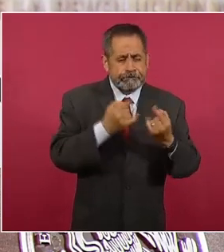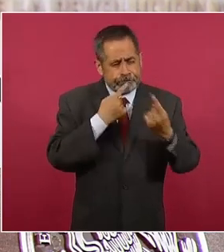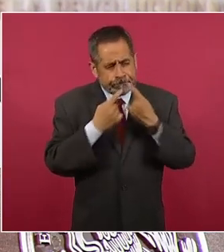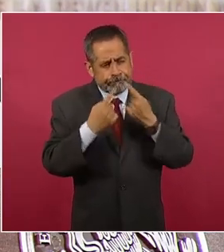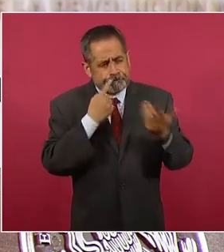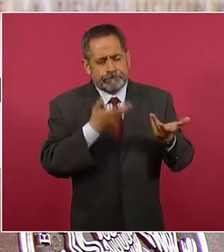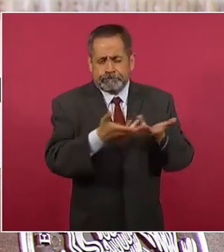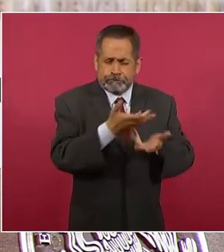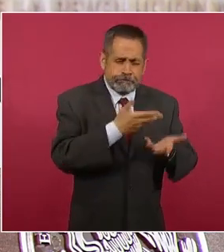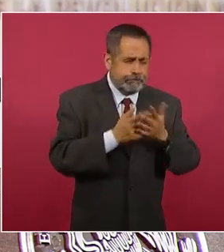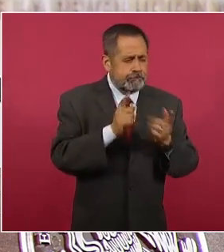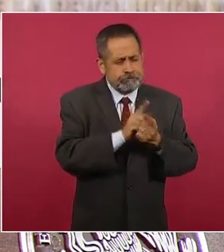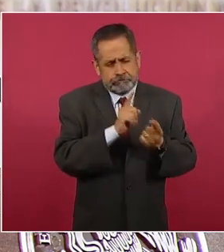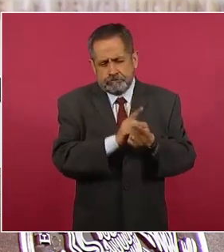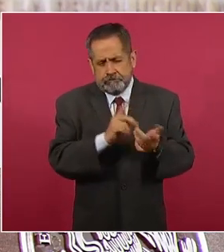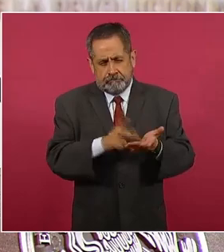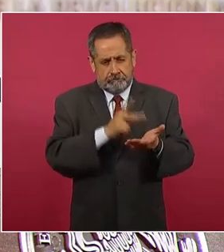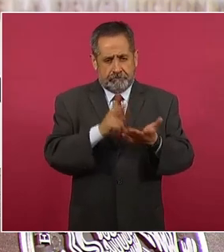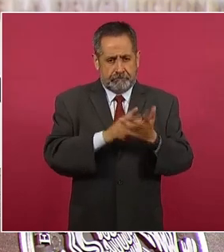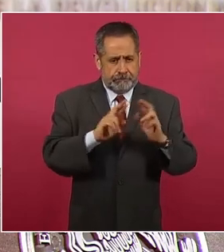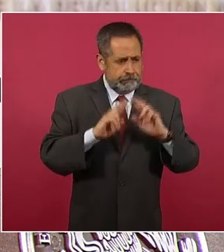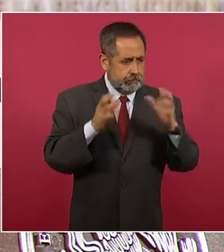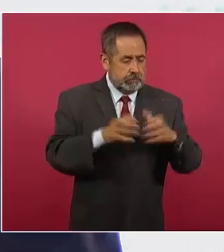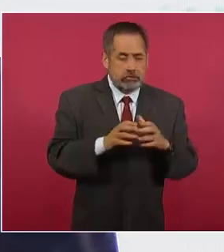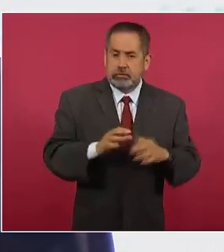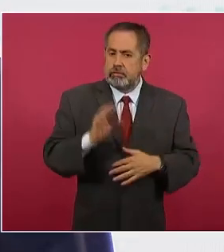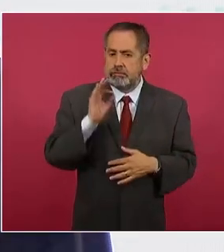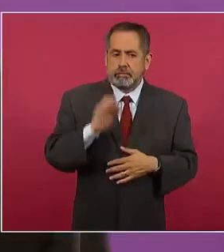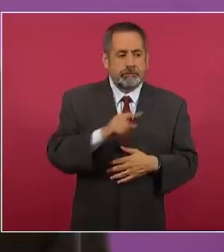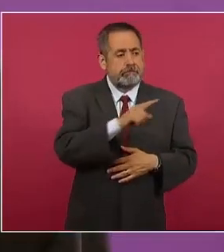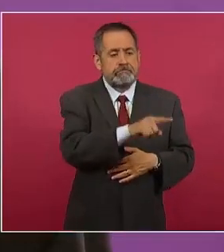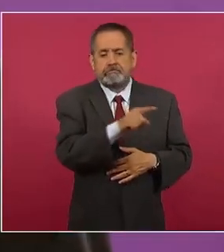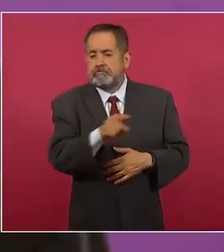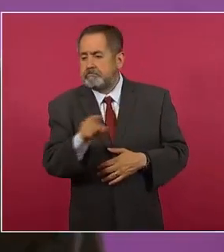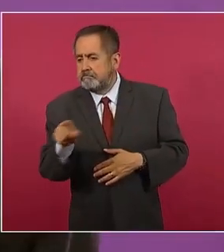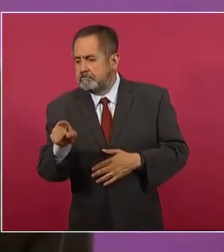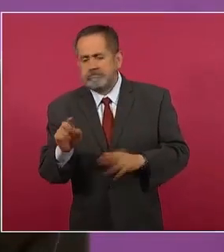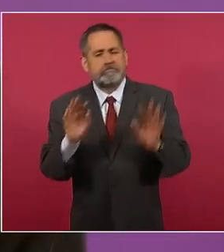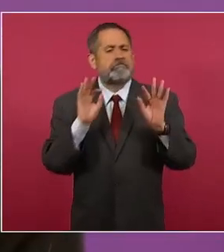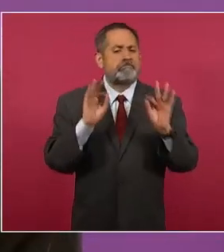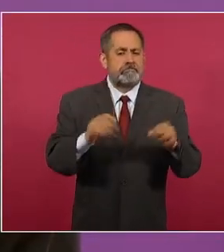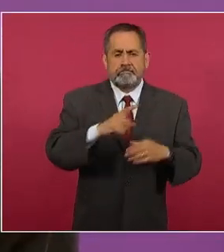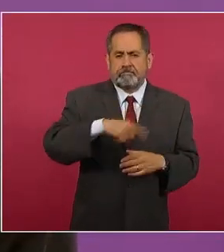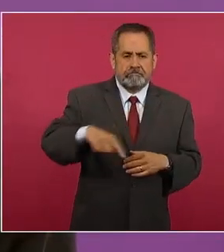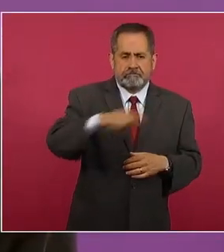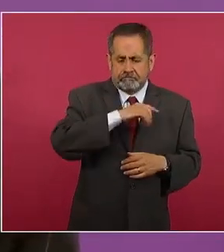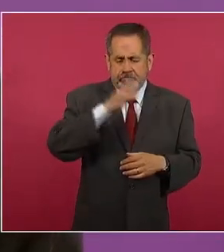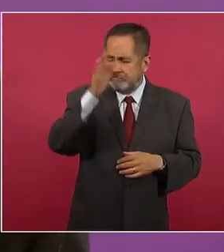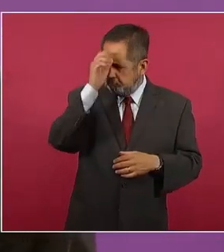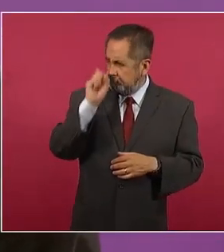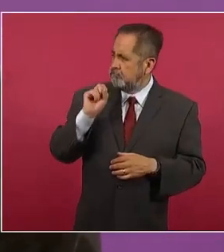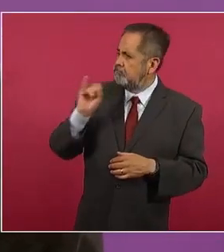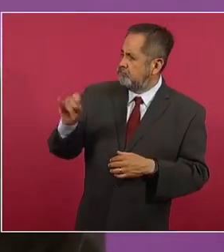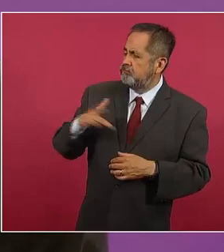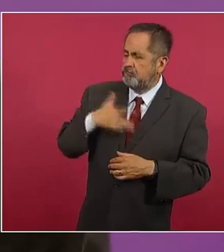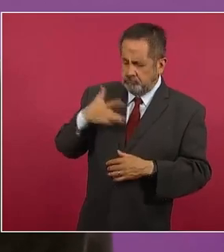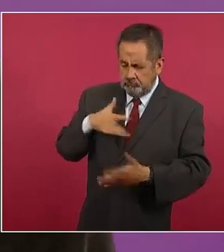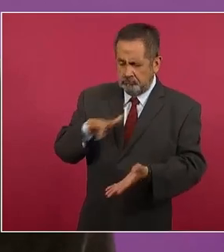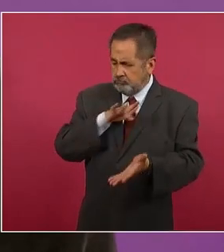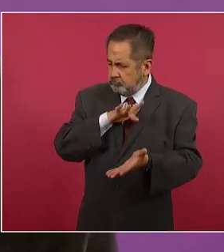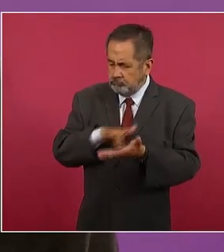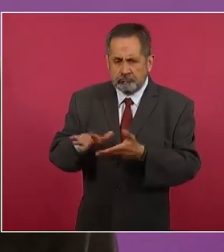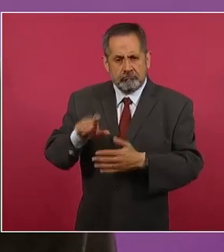distribución que en todos los casos lograron aportar su apoyo